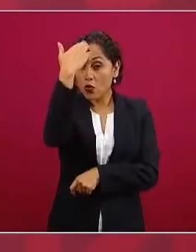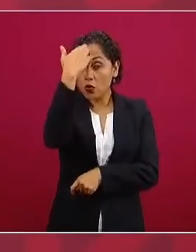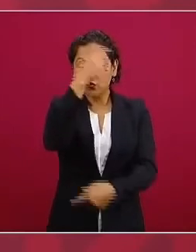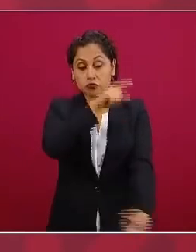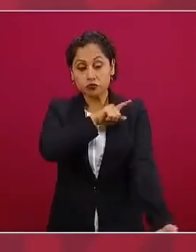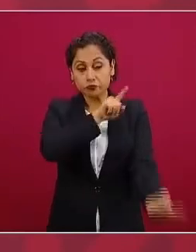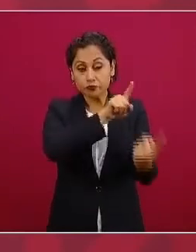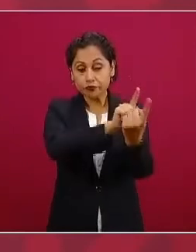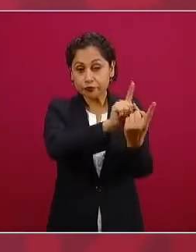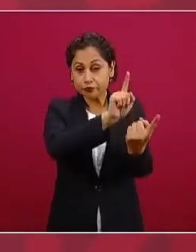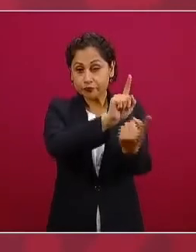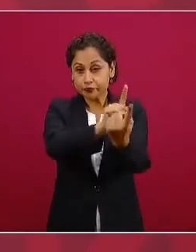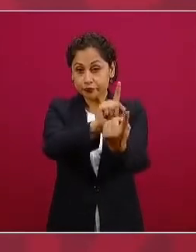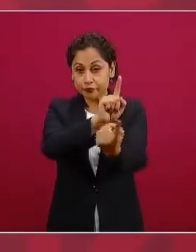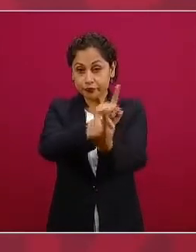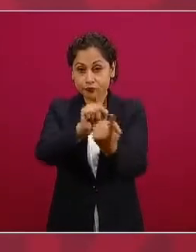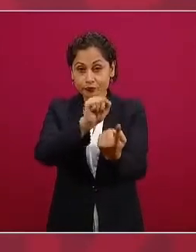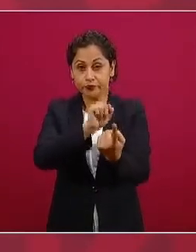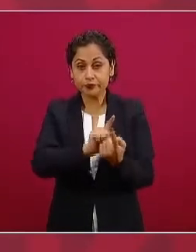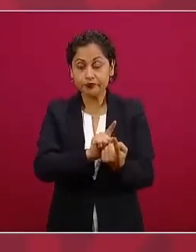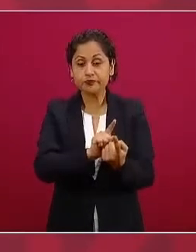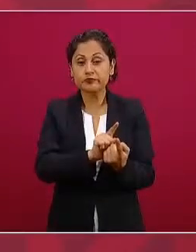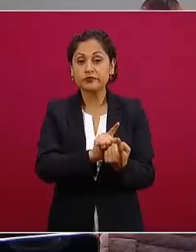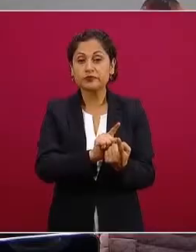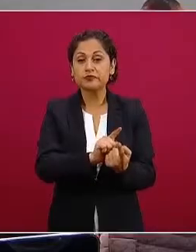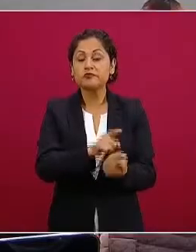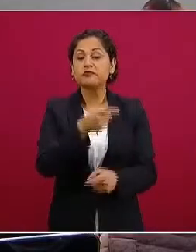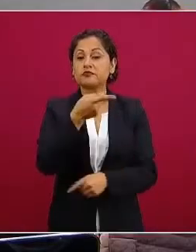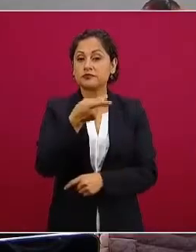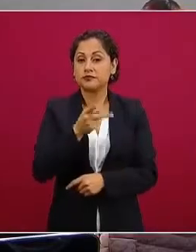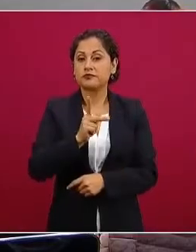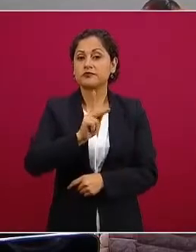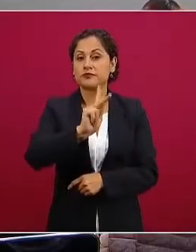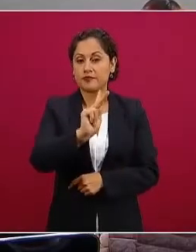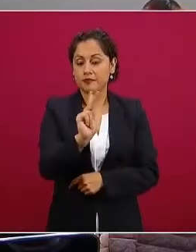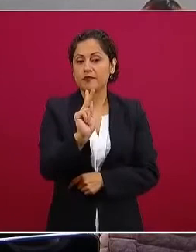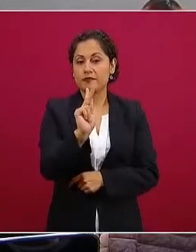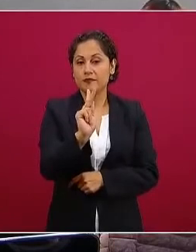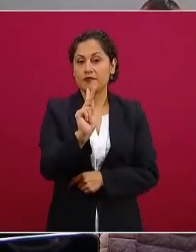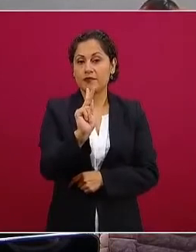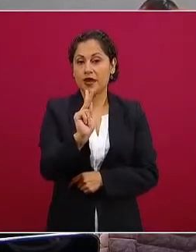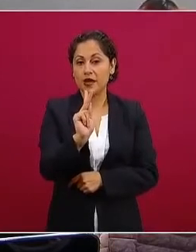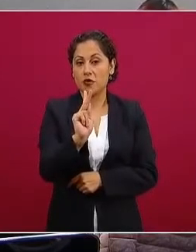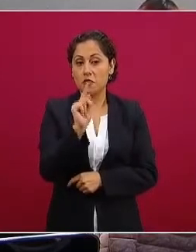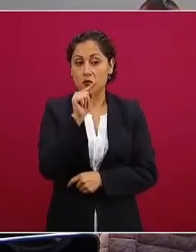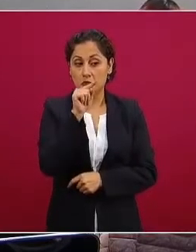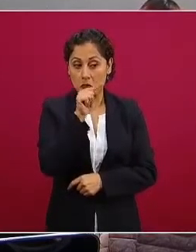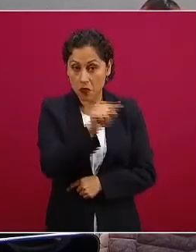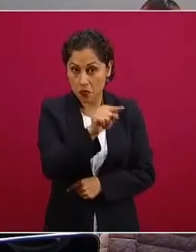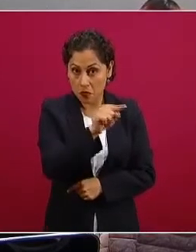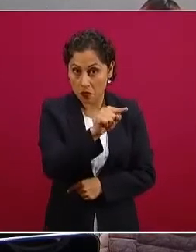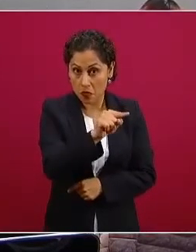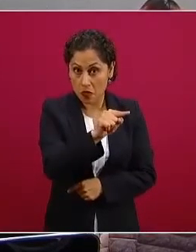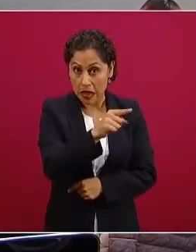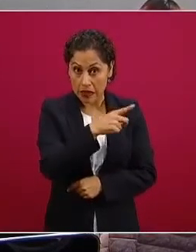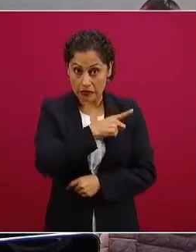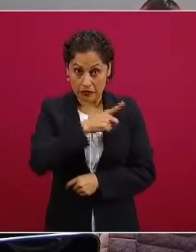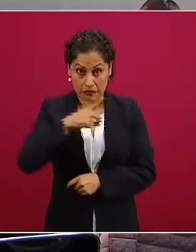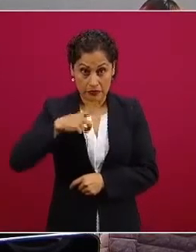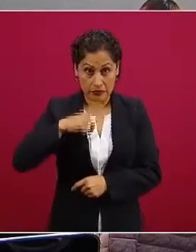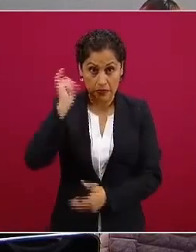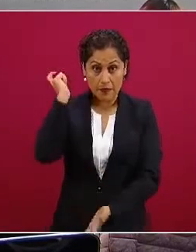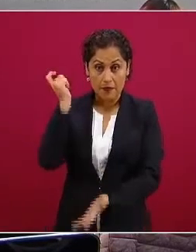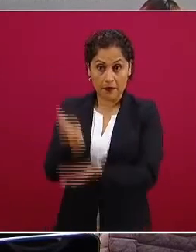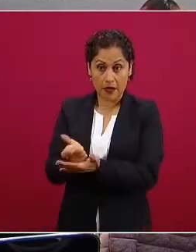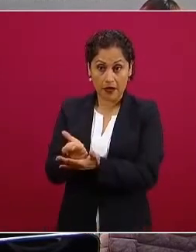pero si hay deudas no